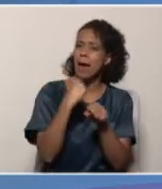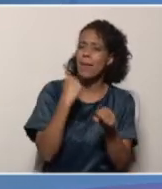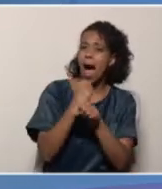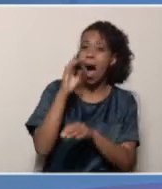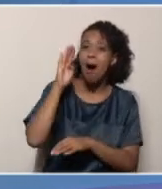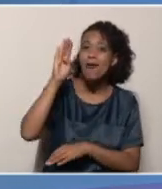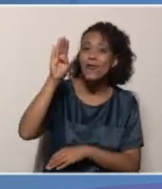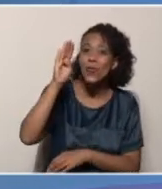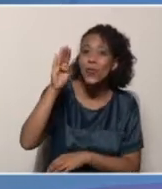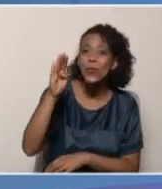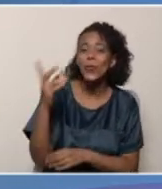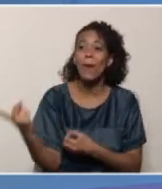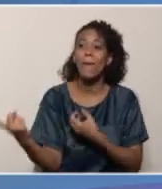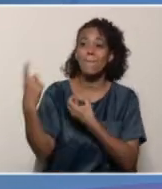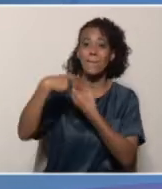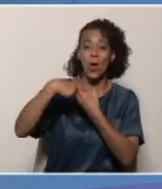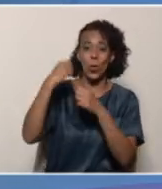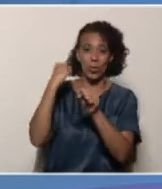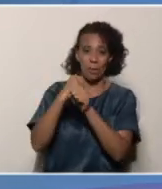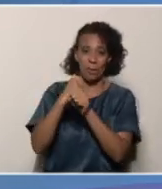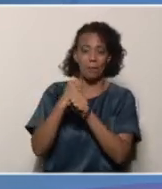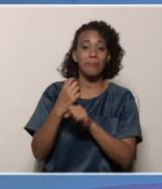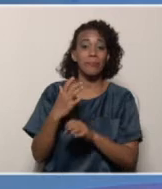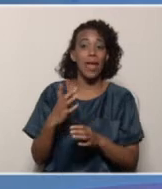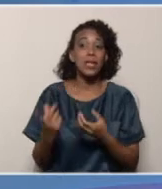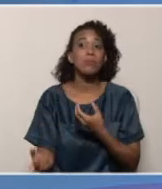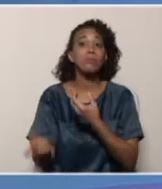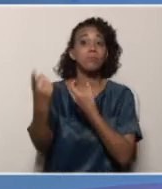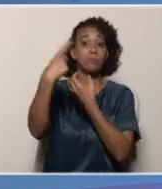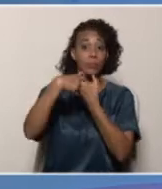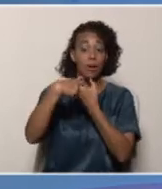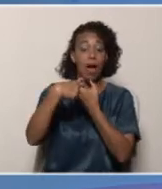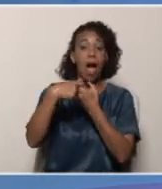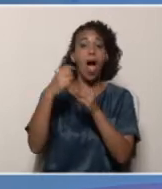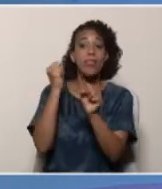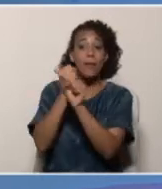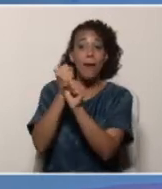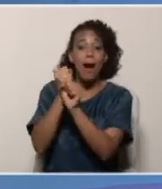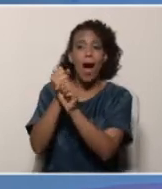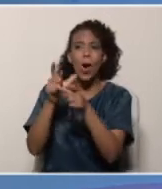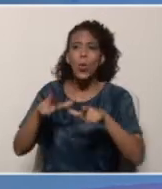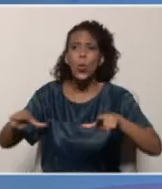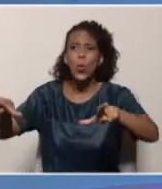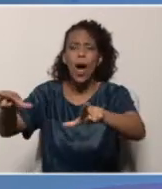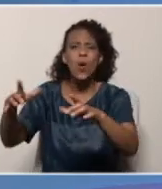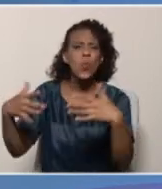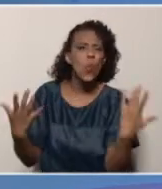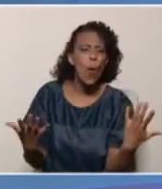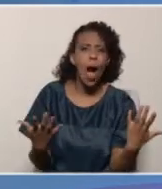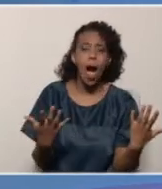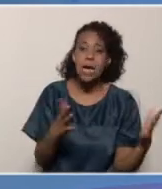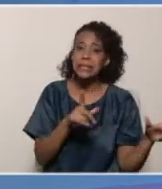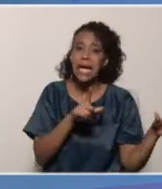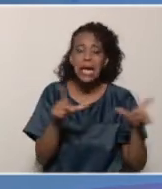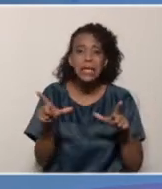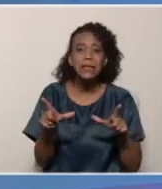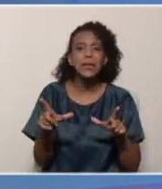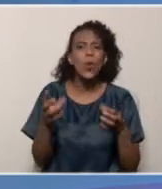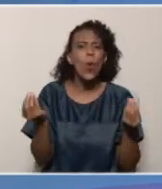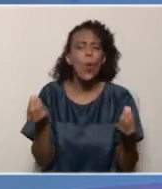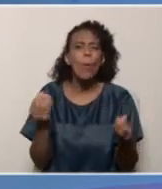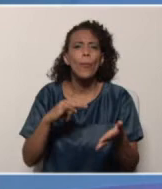adelante su inserción laboral. Esta inserción laboral puede ser a través de lo que se entiende